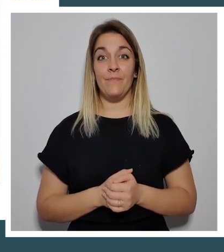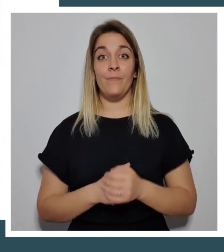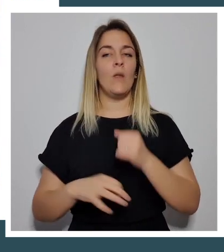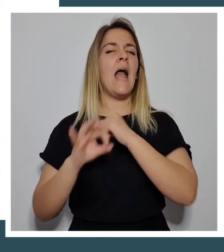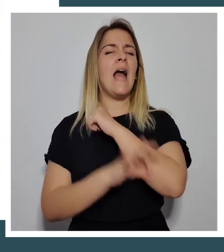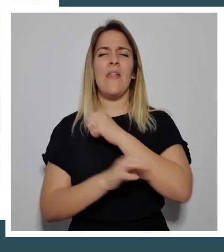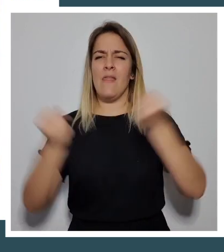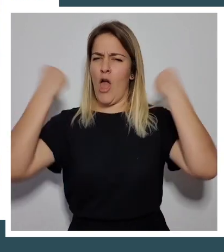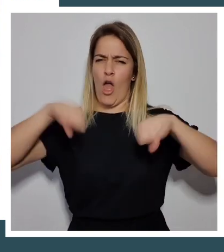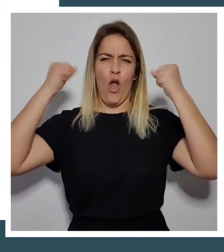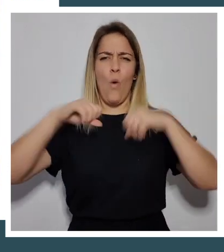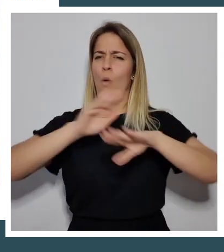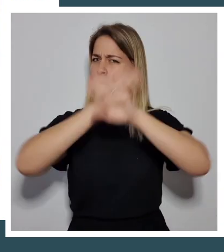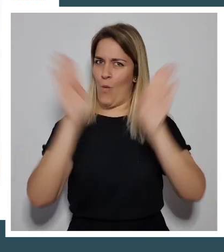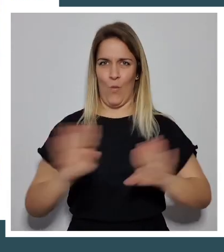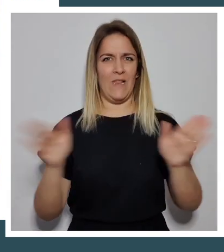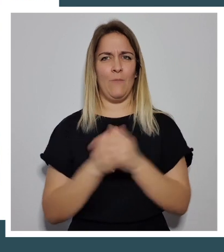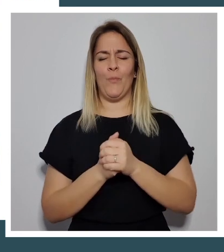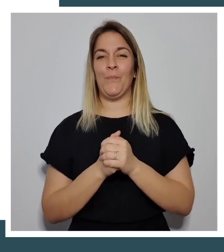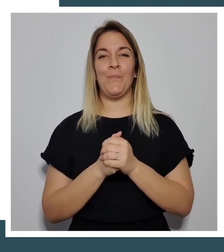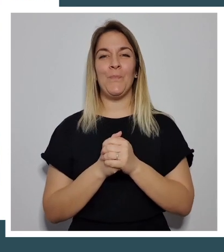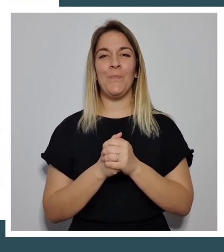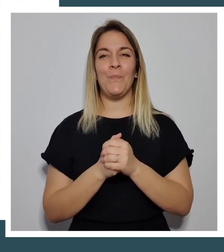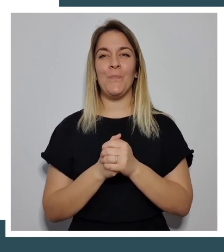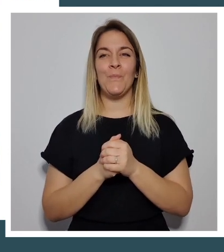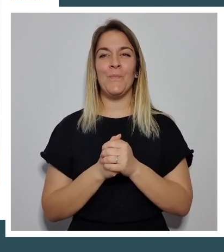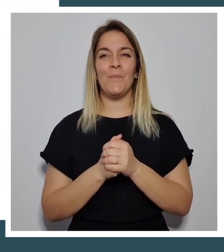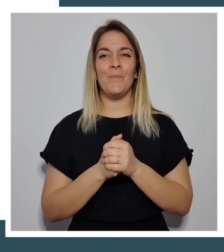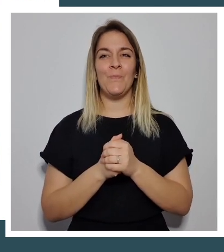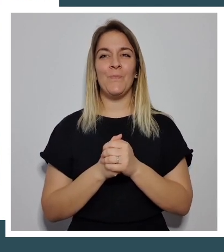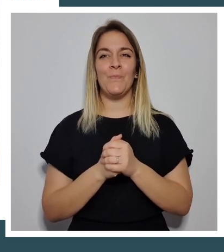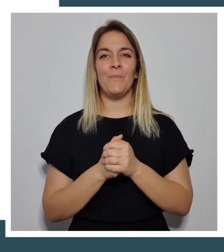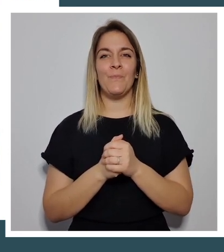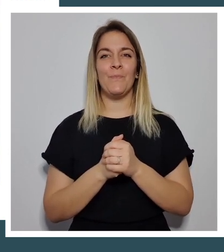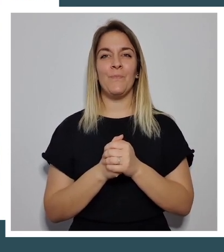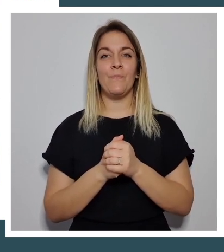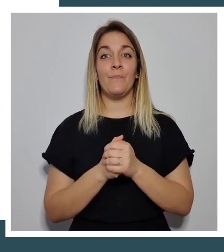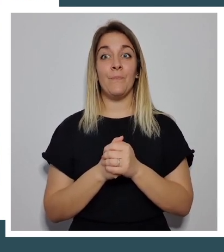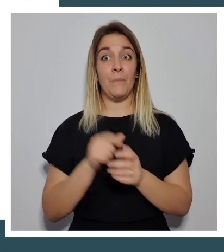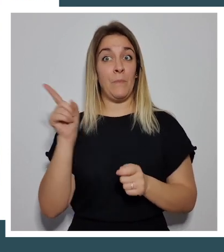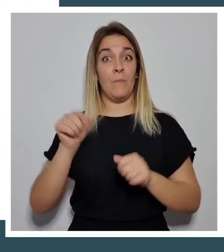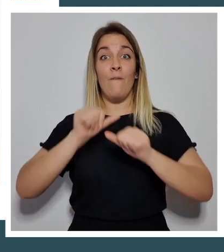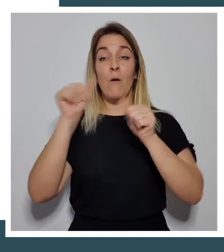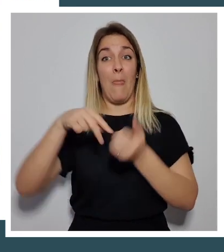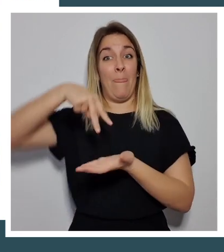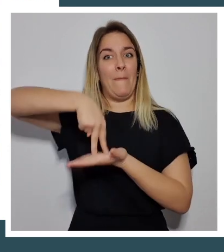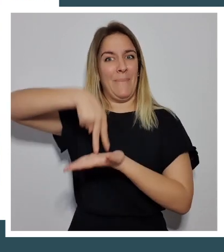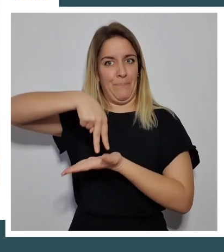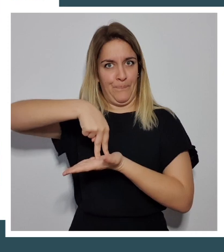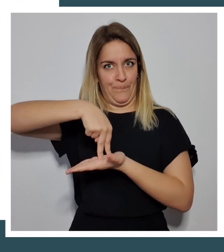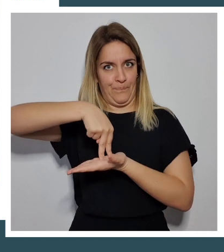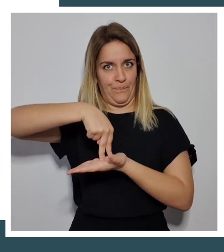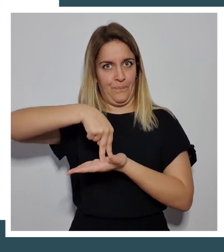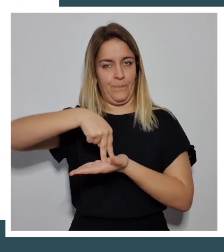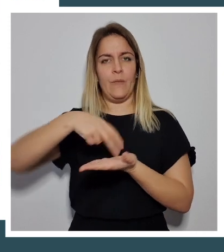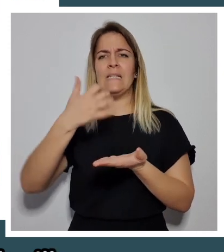ejercicio que vamos a realizar y es más sencillo de todos es simplemente colocarnos de pie. Si podemos apoyándonos en